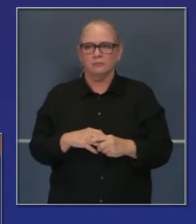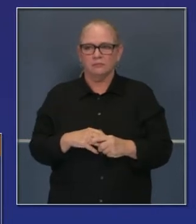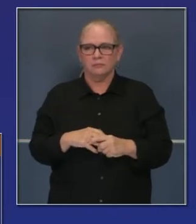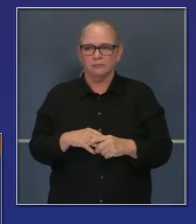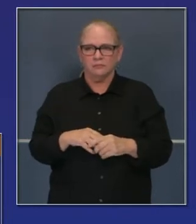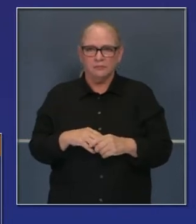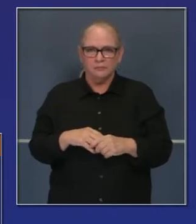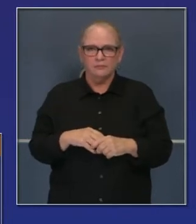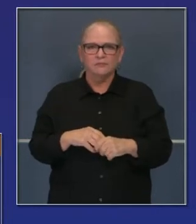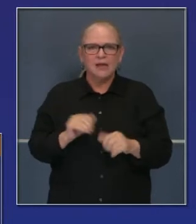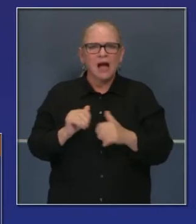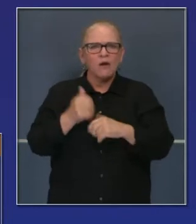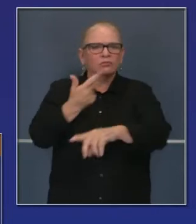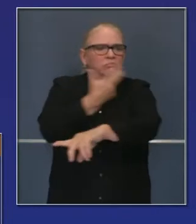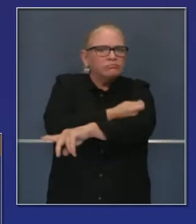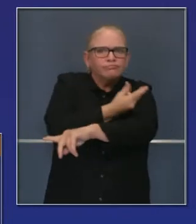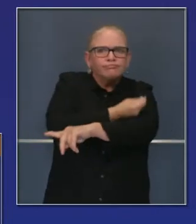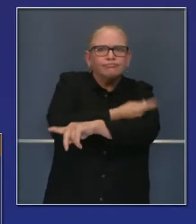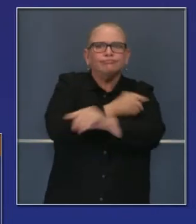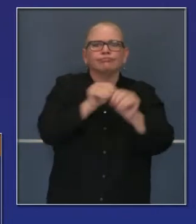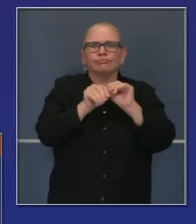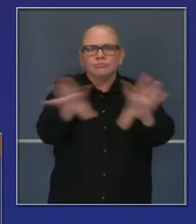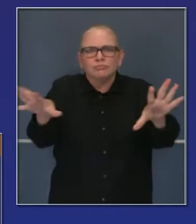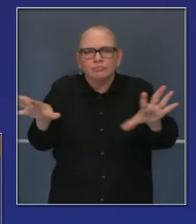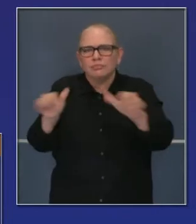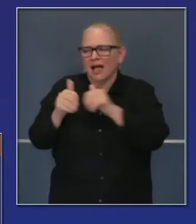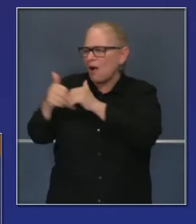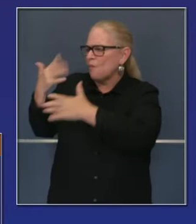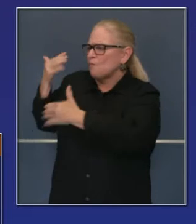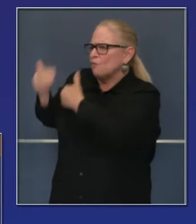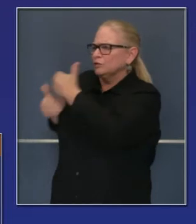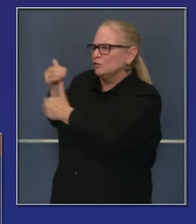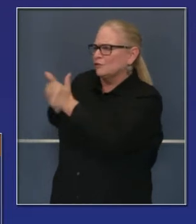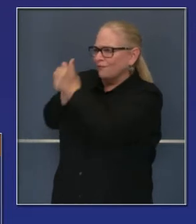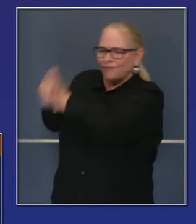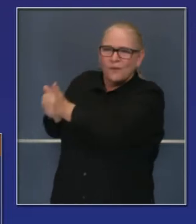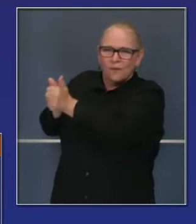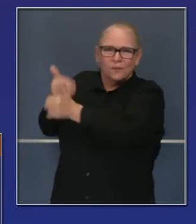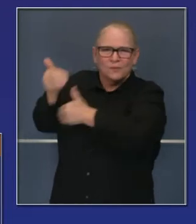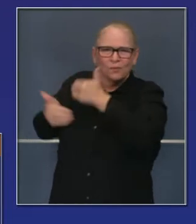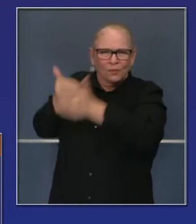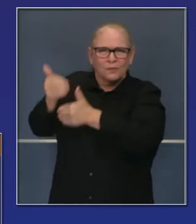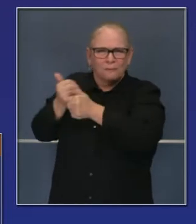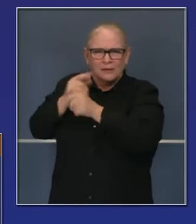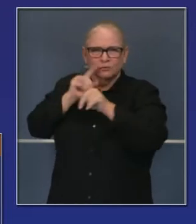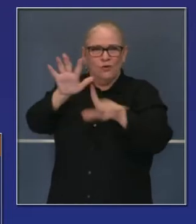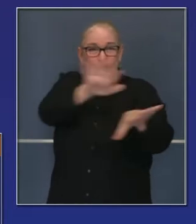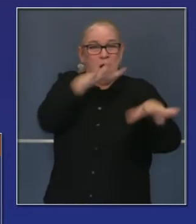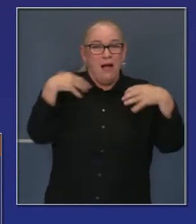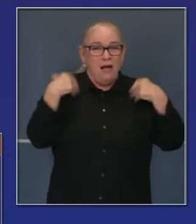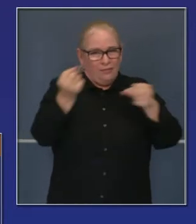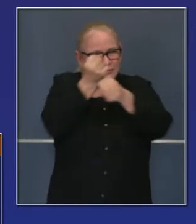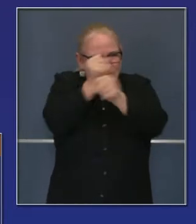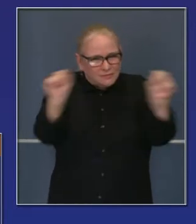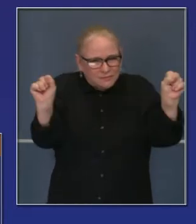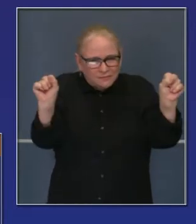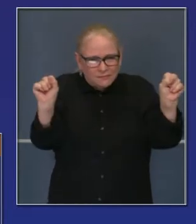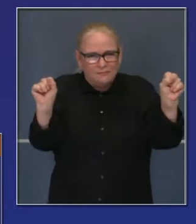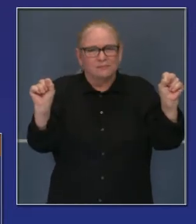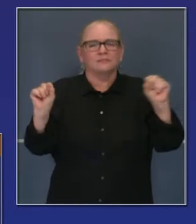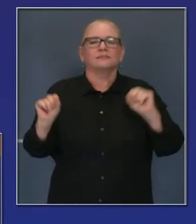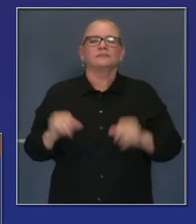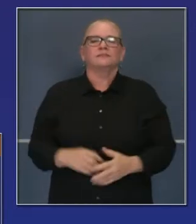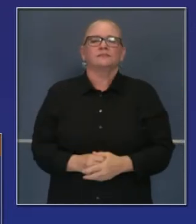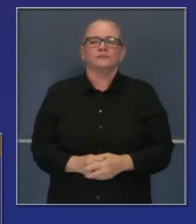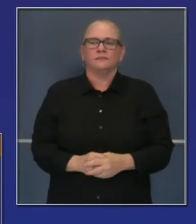y cómo podemos asegurarnos de que distribuiremos las vacunas y los protocolos de manera que garantice su seguridad y